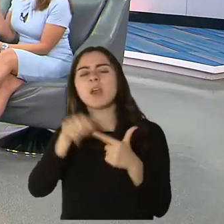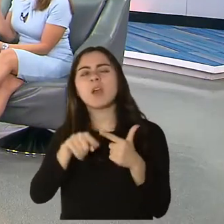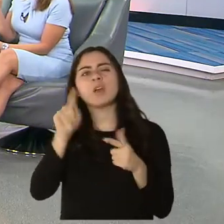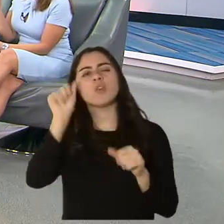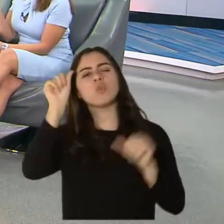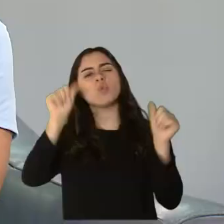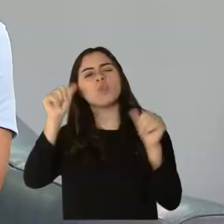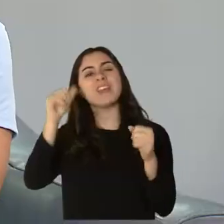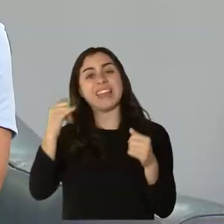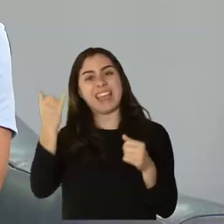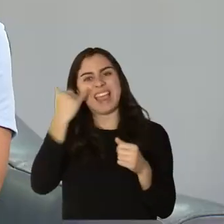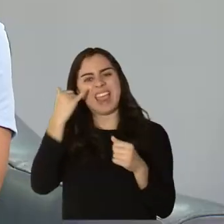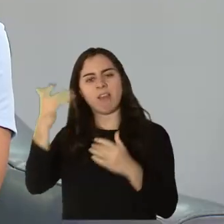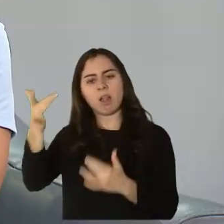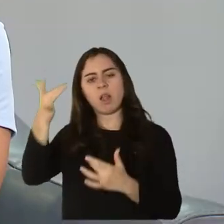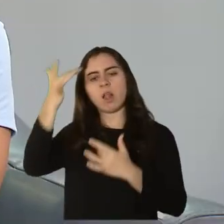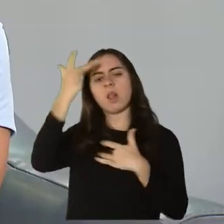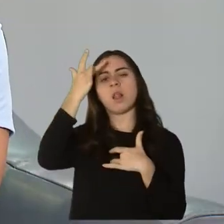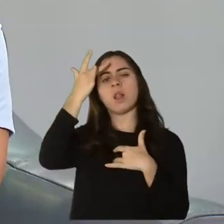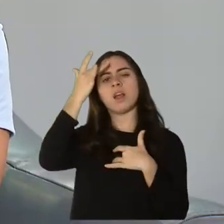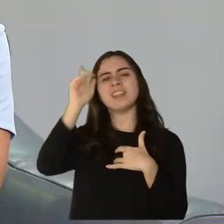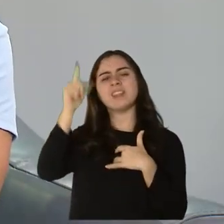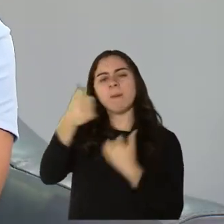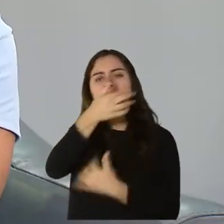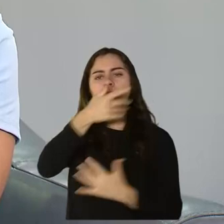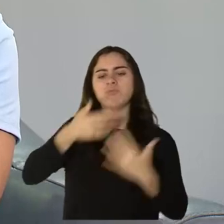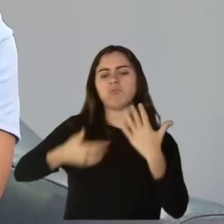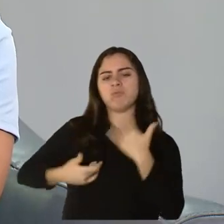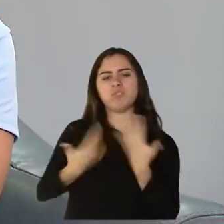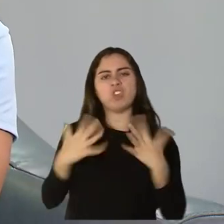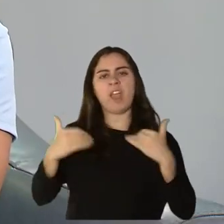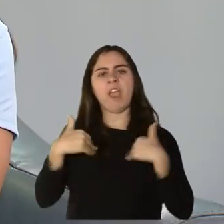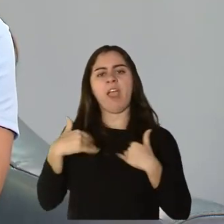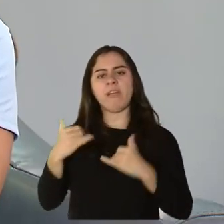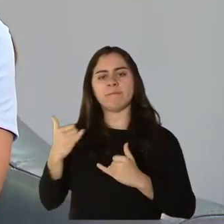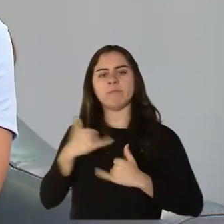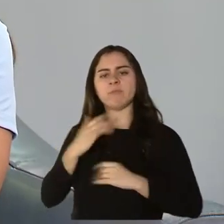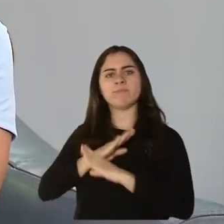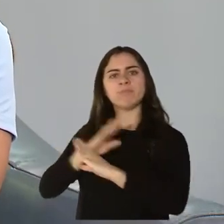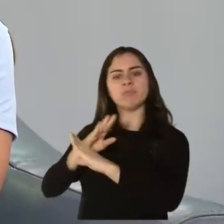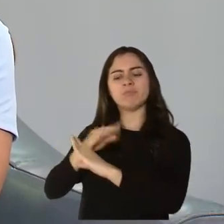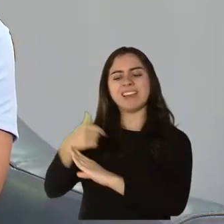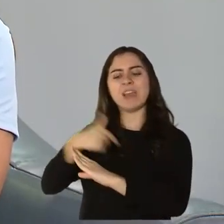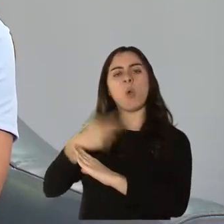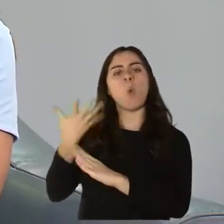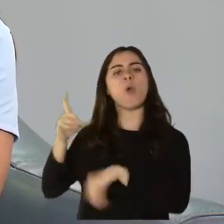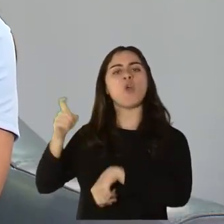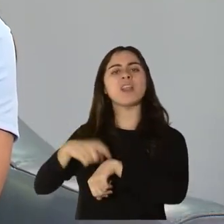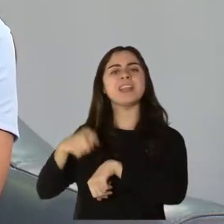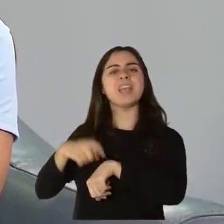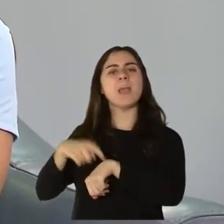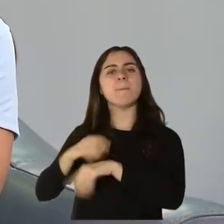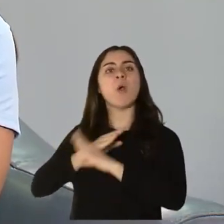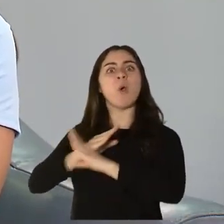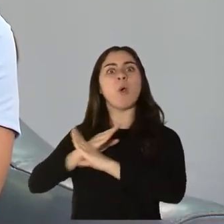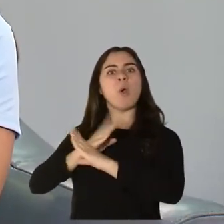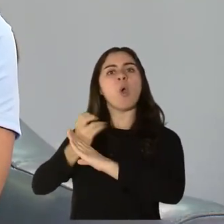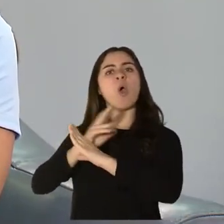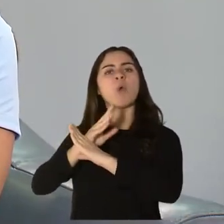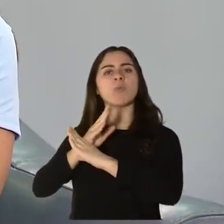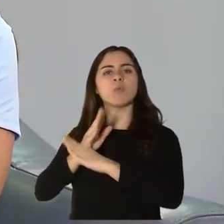el virus activo en el resto del planeta que no va a tener acceso a esas vacunas iniciales, ¿verdad? Por lo tanto, eso va a seguir circulando. Pregunto,